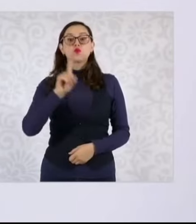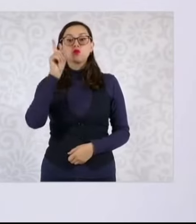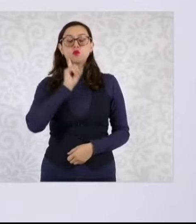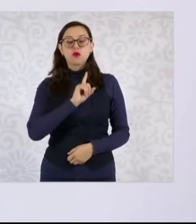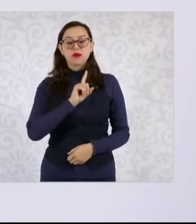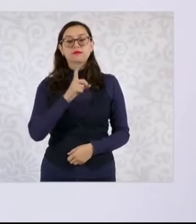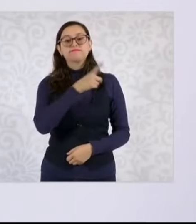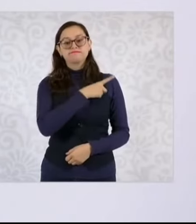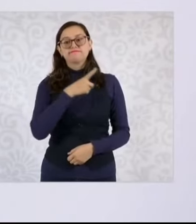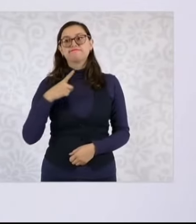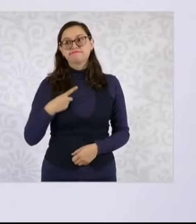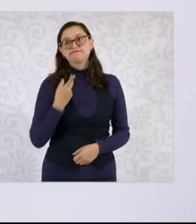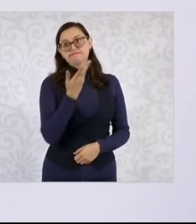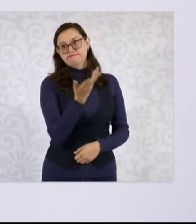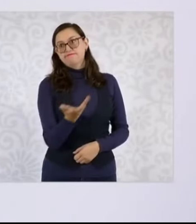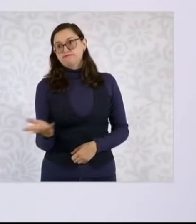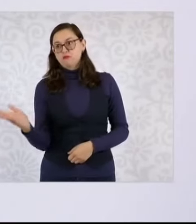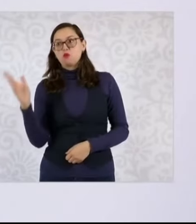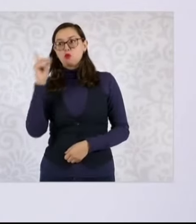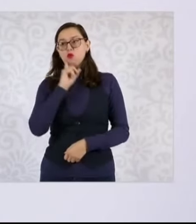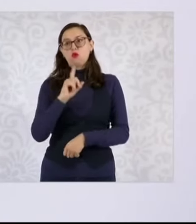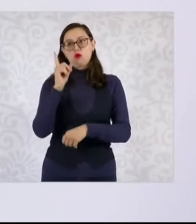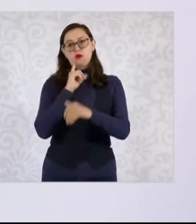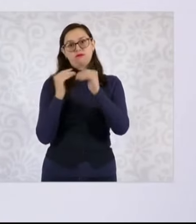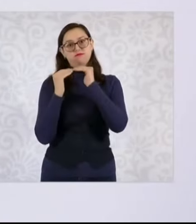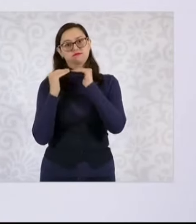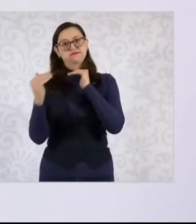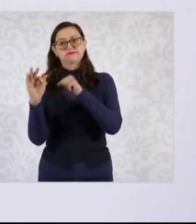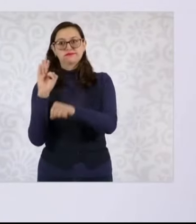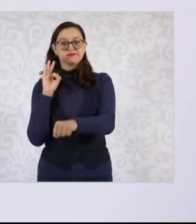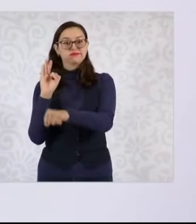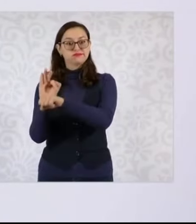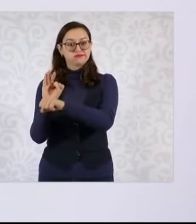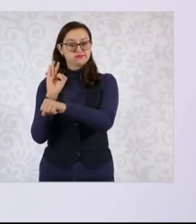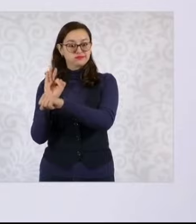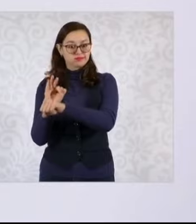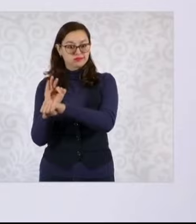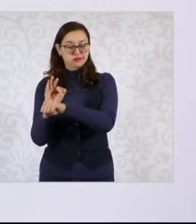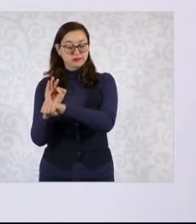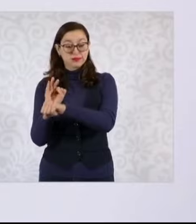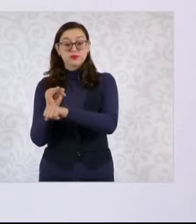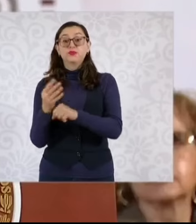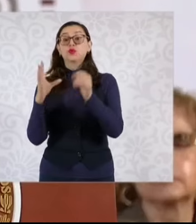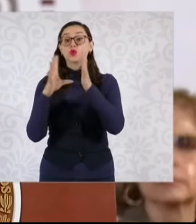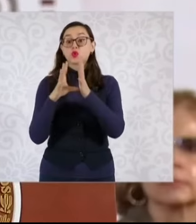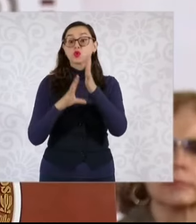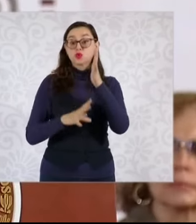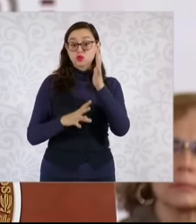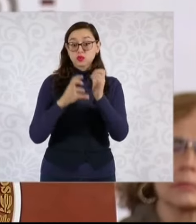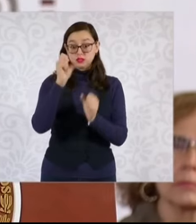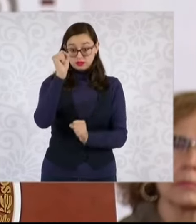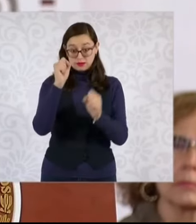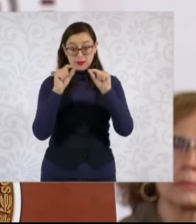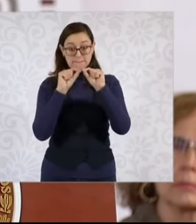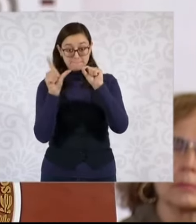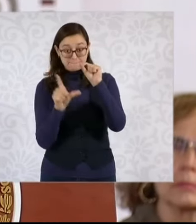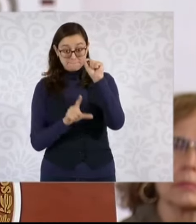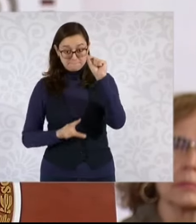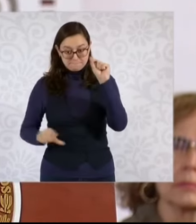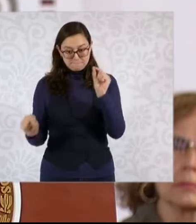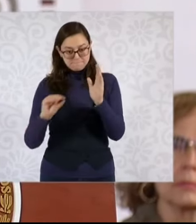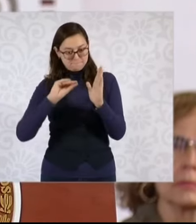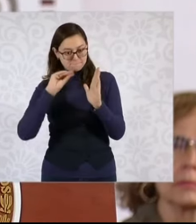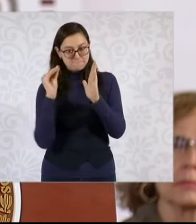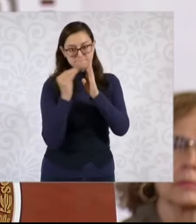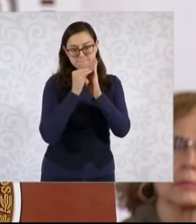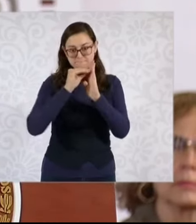La presidenta de México, Claudia Sheinbaum, informó que este jueves enviará una propuesta al Poder Legislativo para modificar seis artículos constitucionales